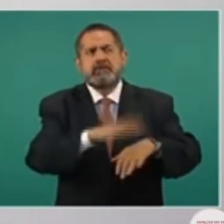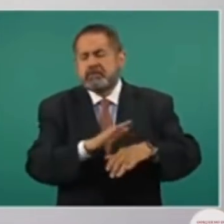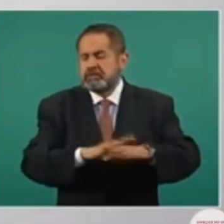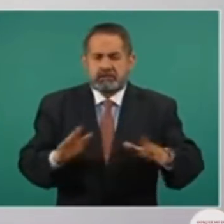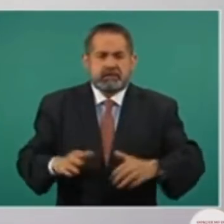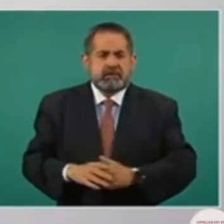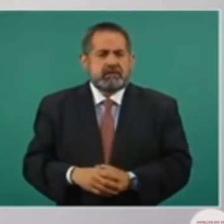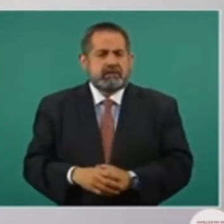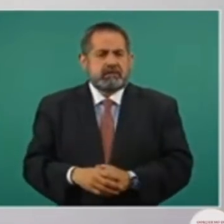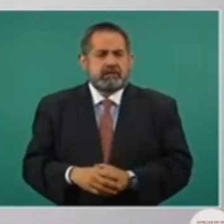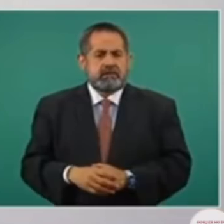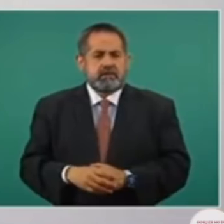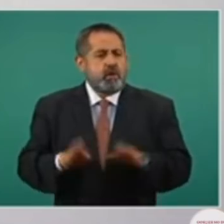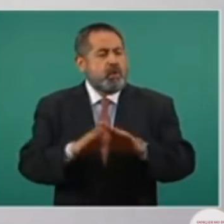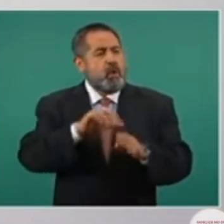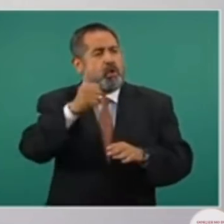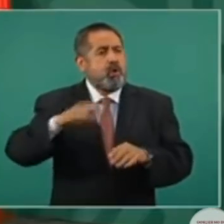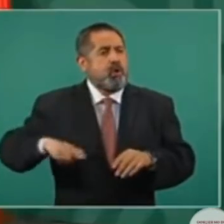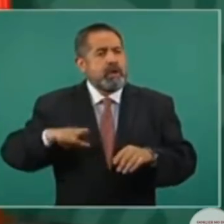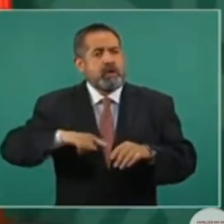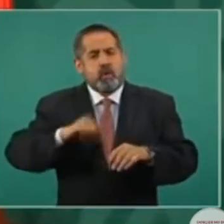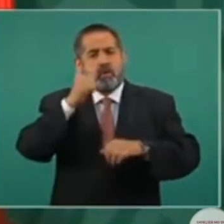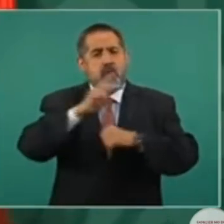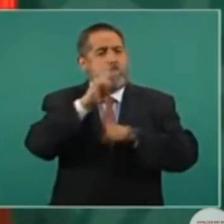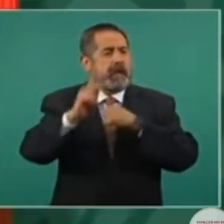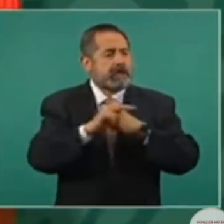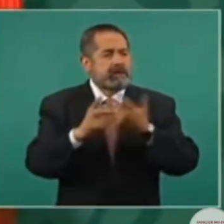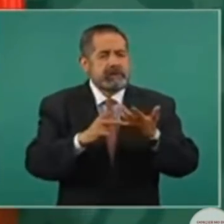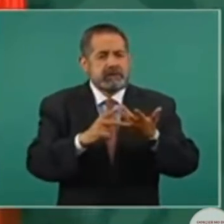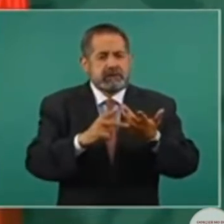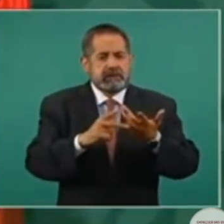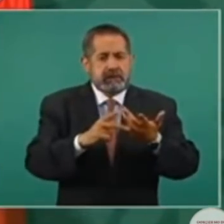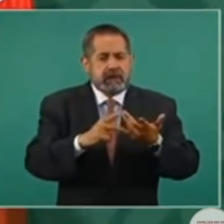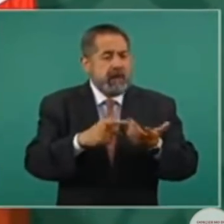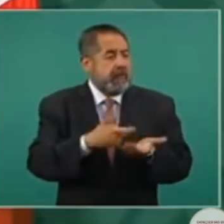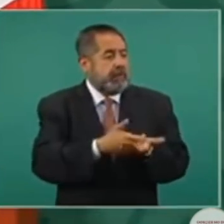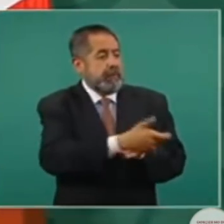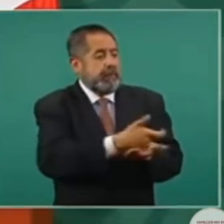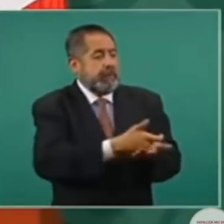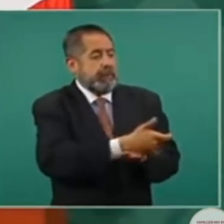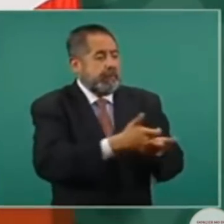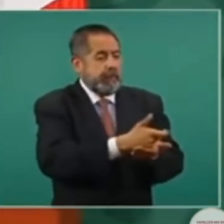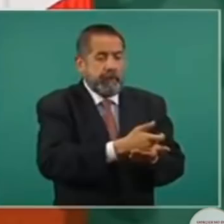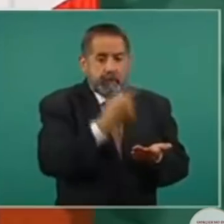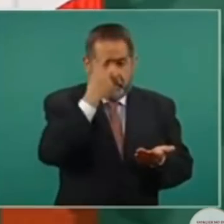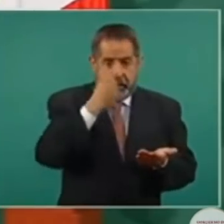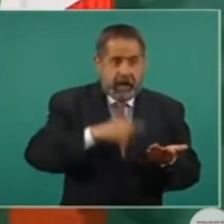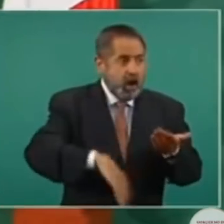¿Cómo un gobierno extranjero va a financiar opositores?